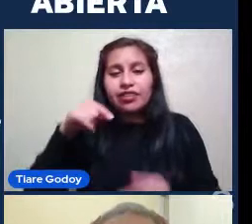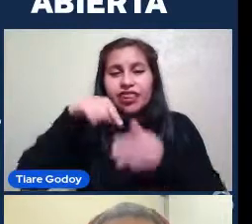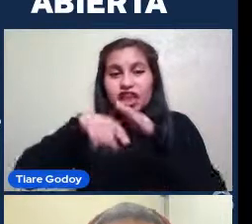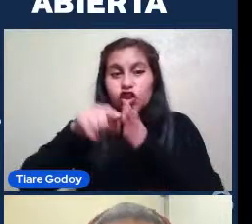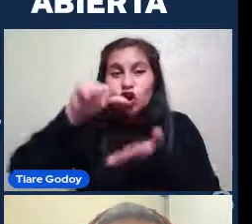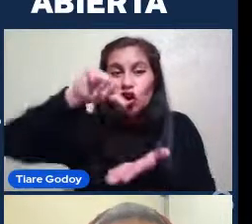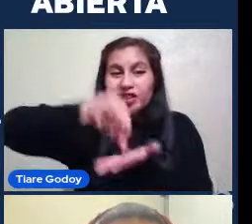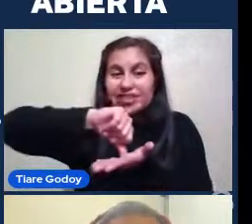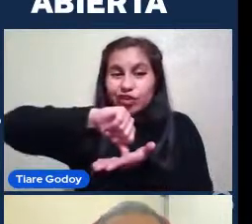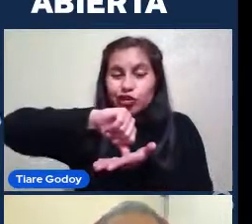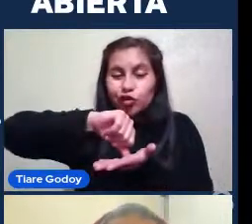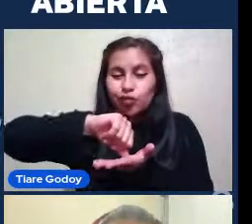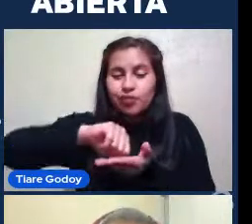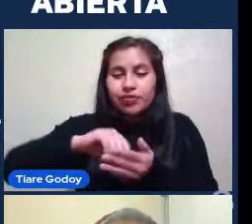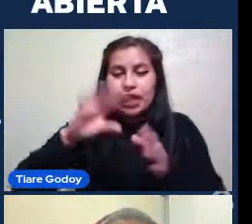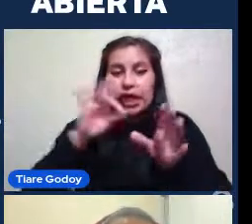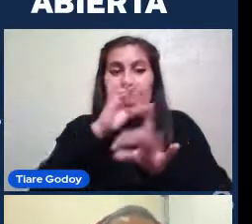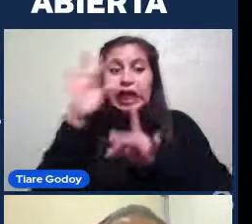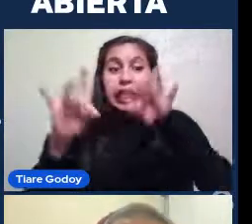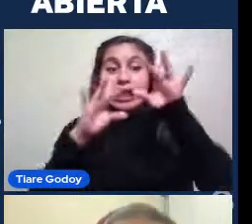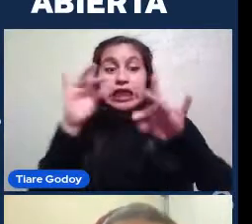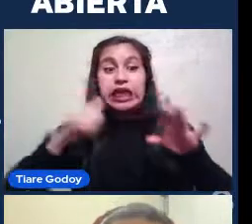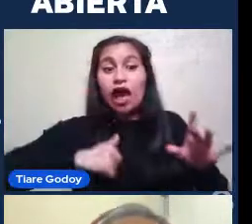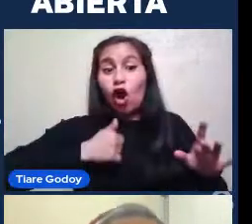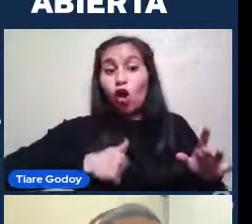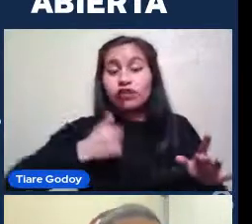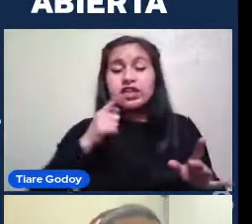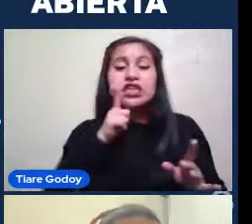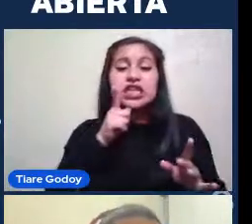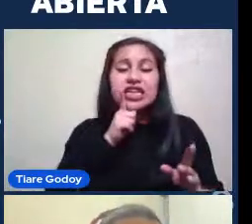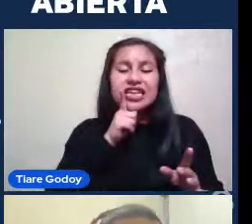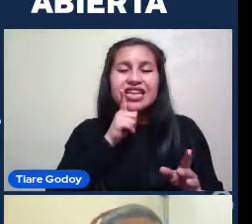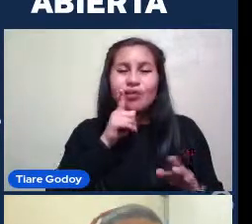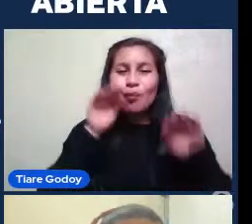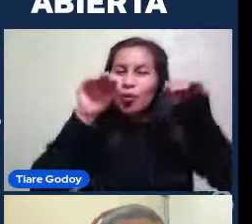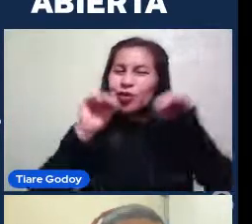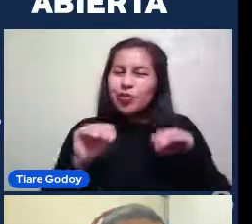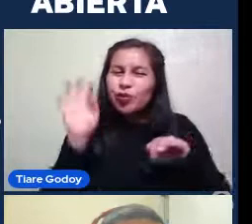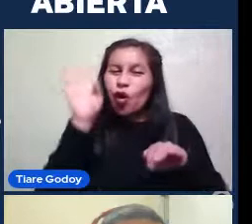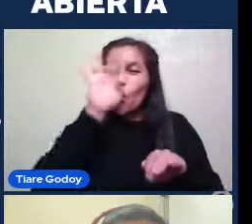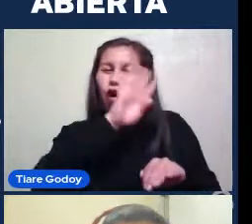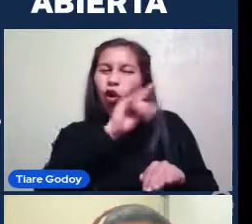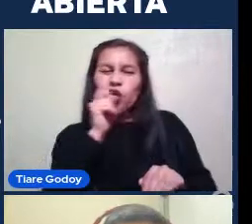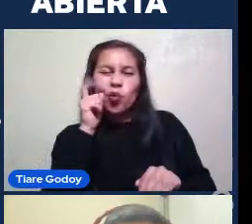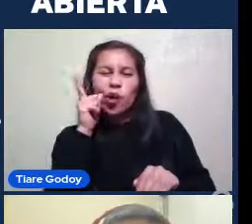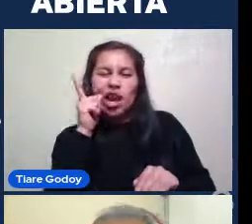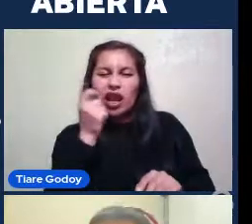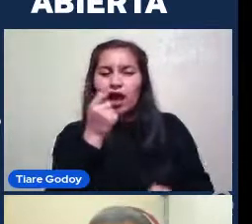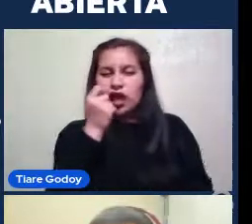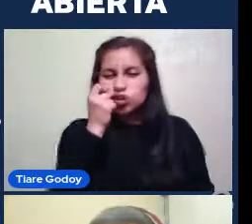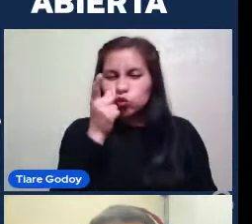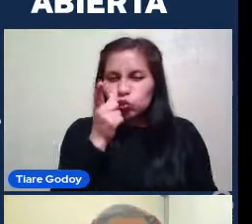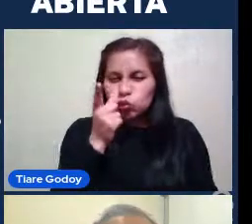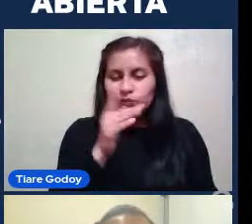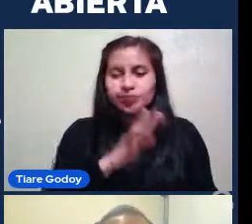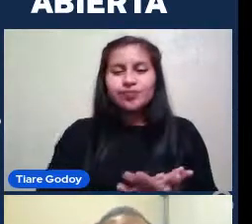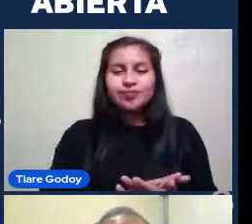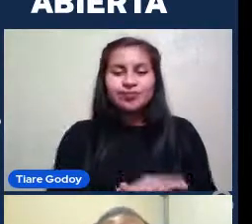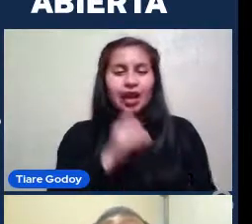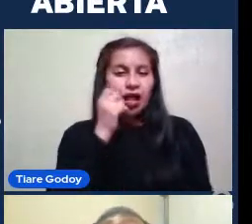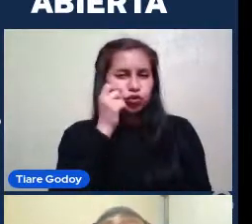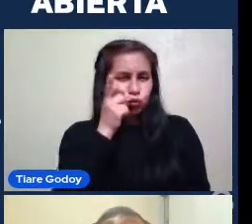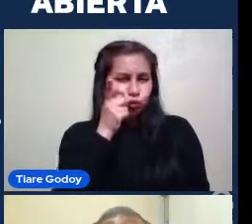Tienen Estrellas Jóvenes Y por eso Tienen este Color azul Las estrellas Jóvenes Brillan Principalmente En color azul